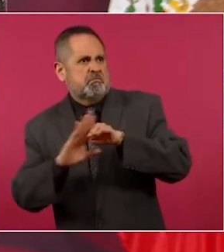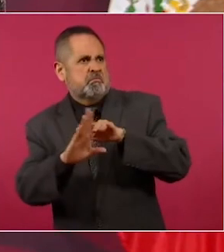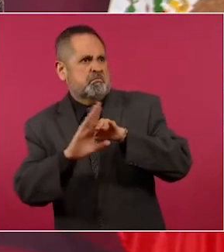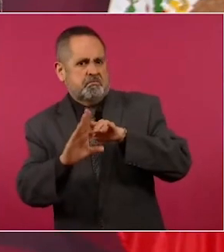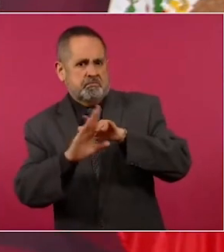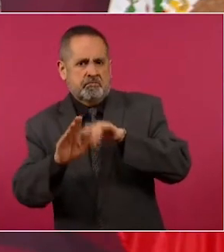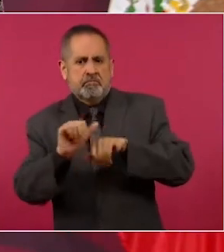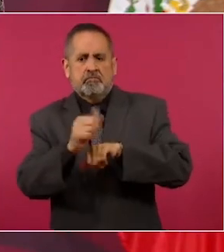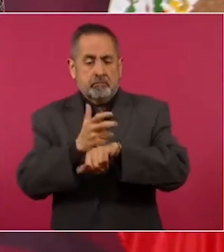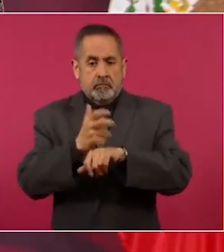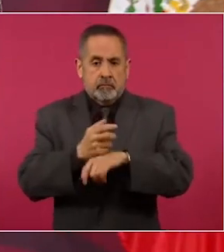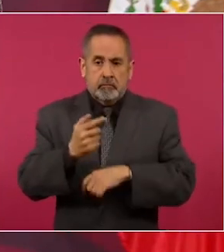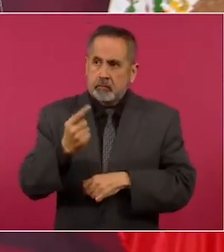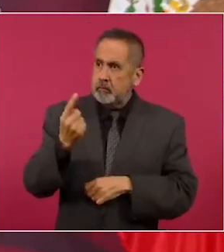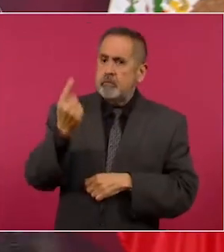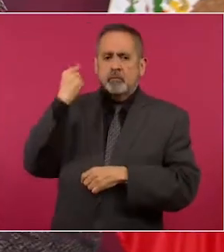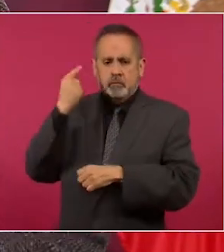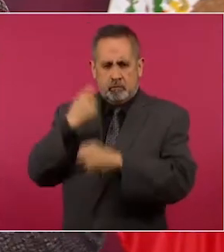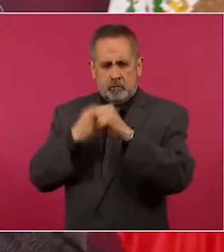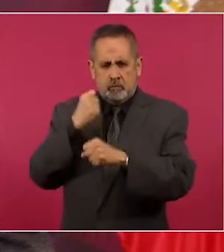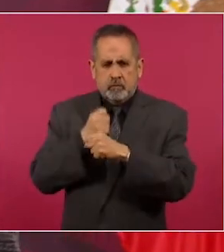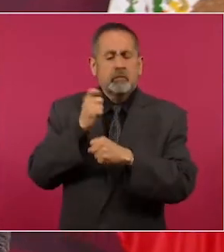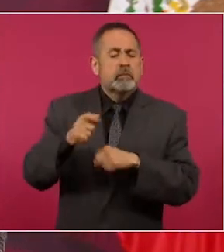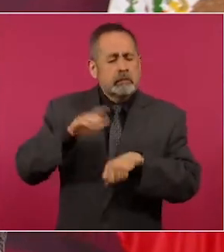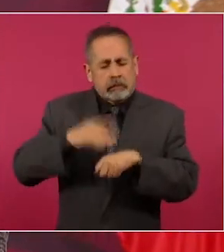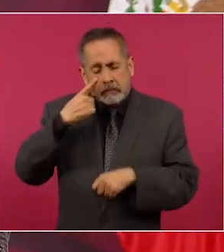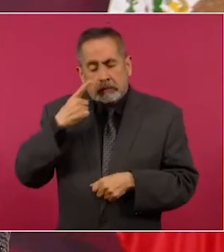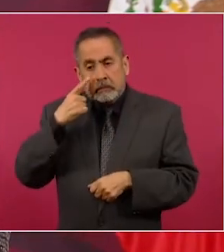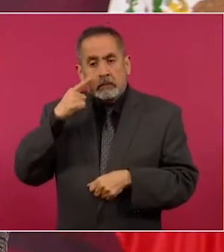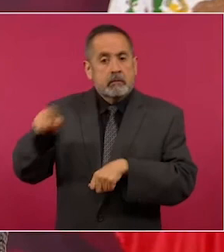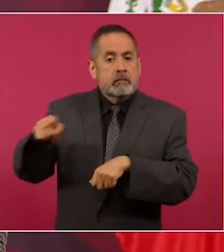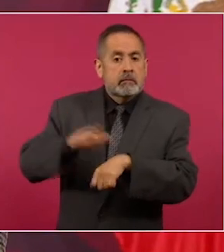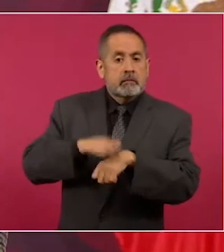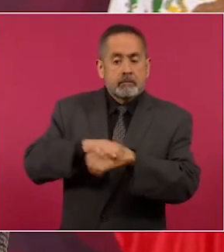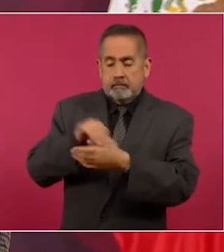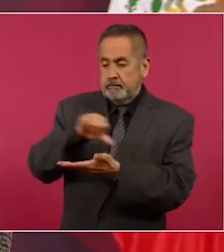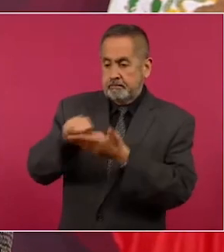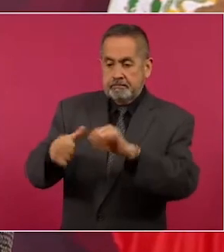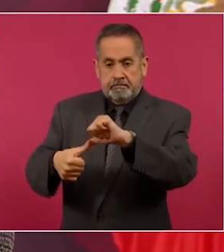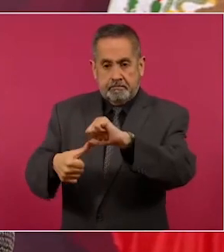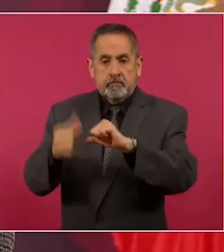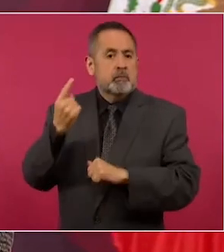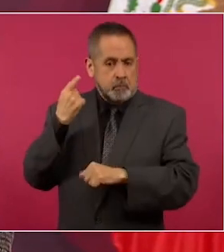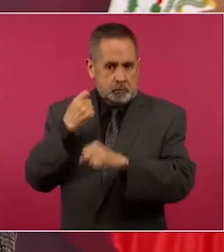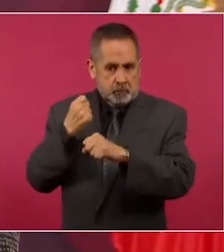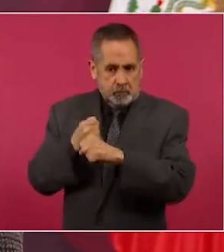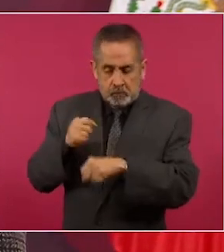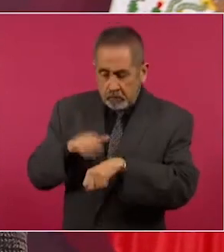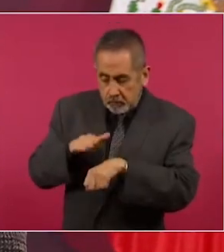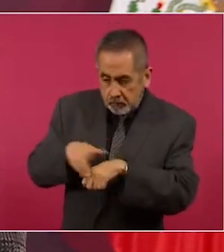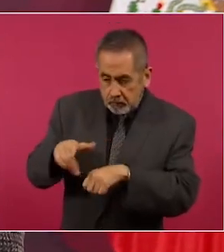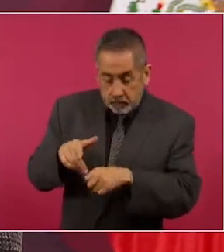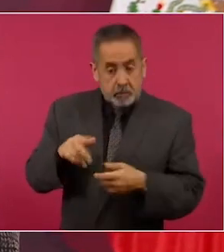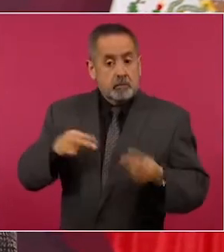Un año era más la migración de países centroamericanos y